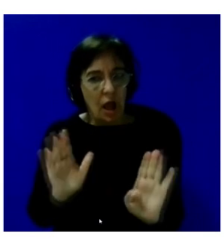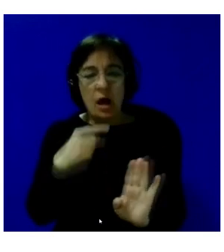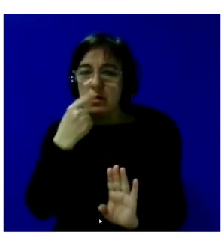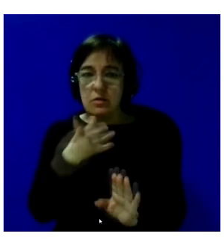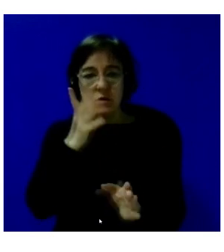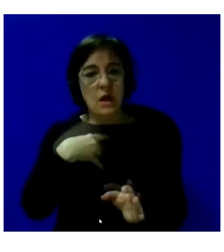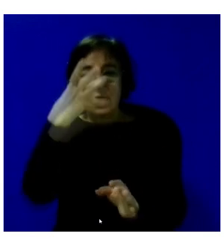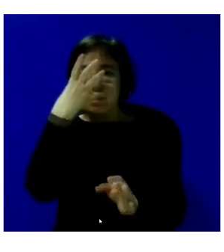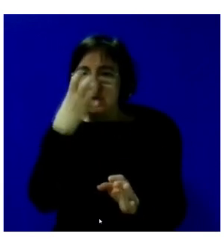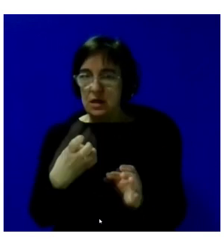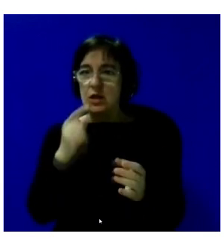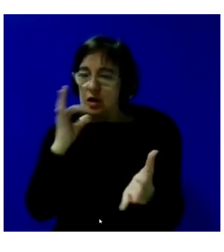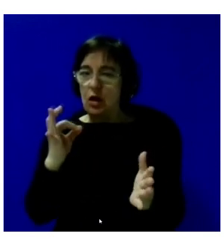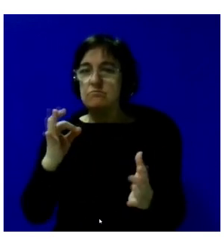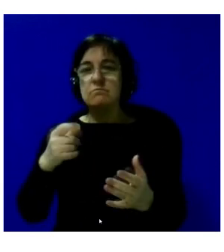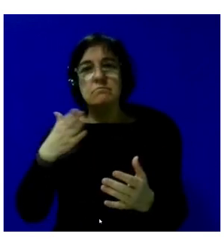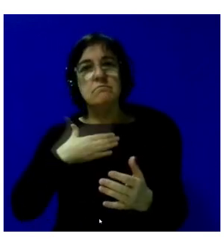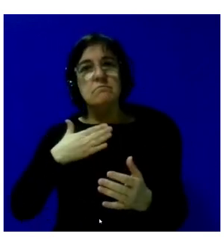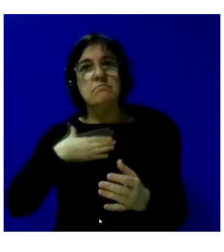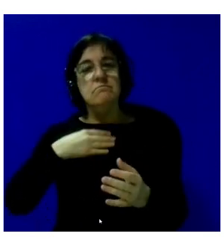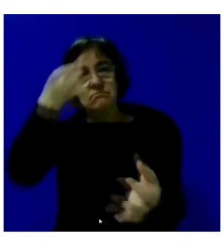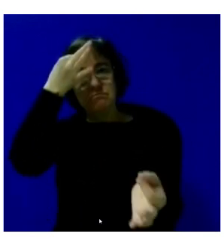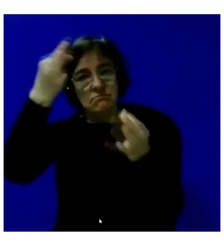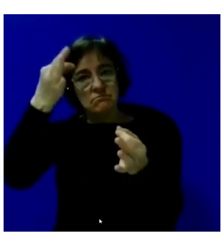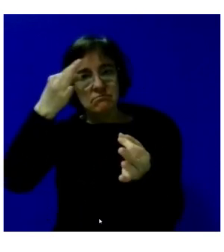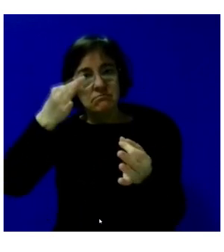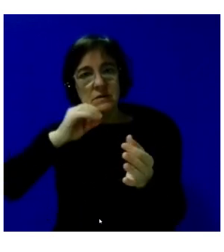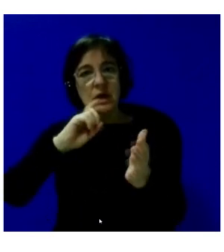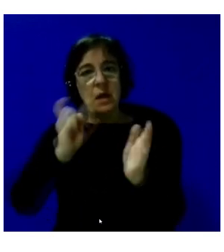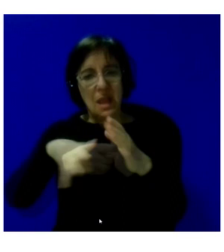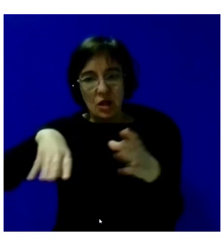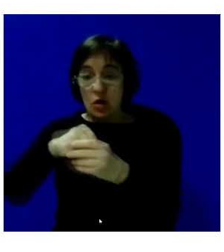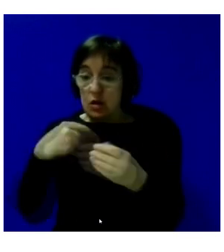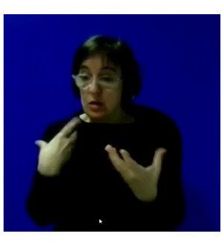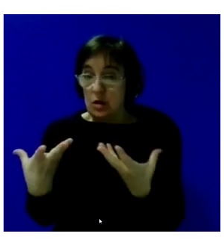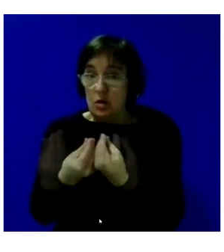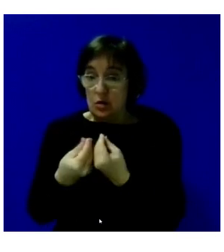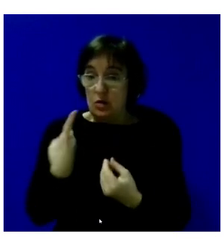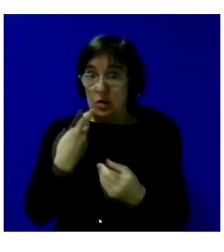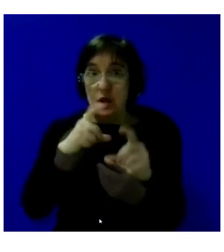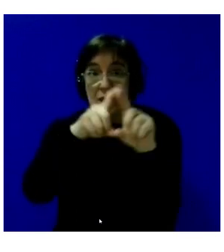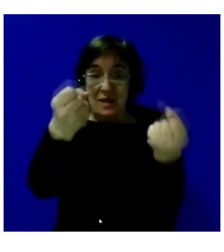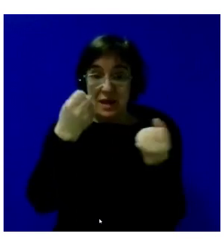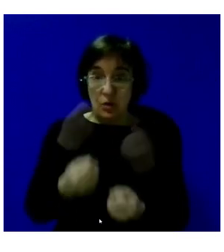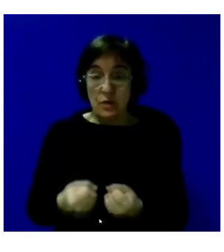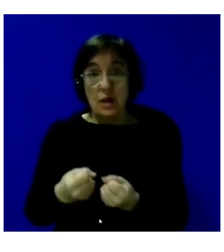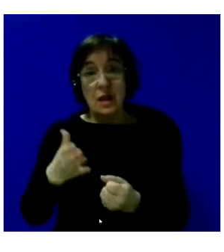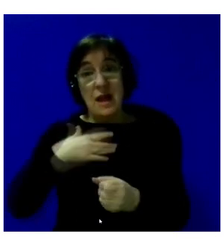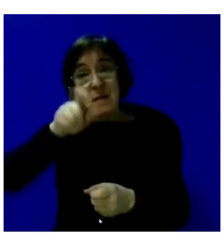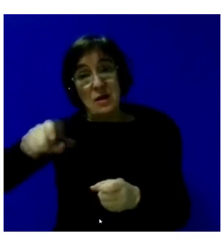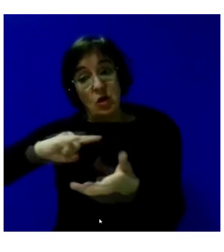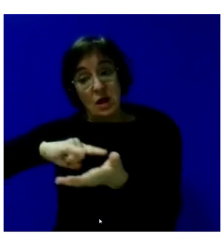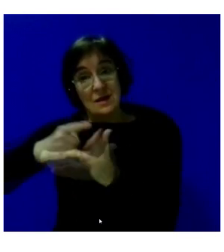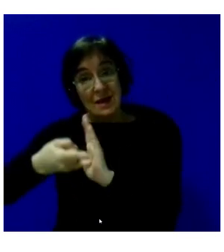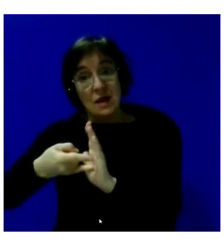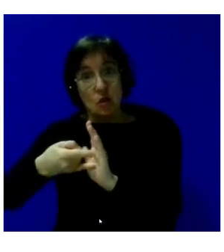seriedad y del rigor de Plena Inclusión. Trabajando conjuntamente los profesionales de la institución penitenciaria y el personal técnico de